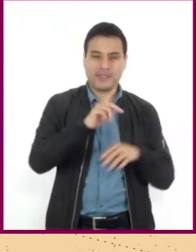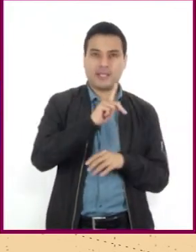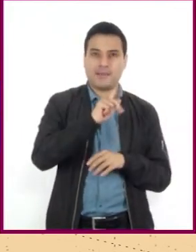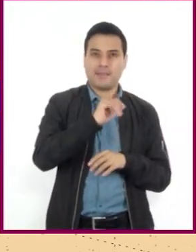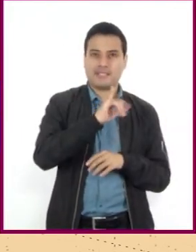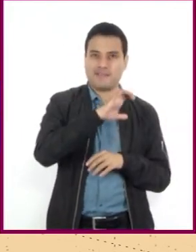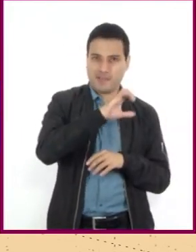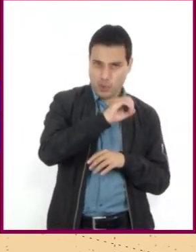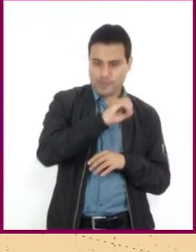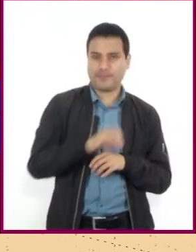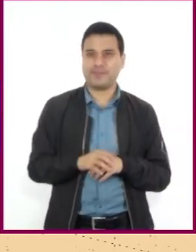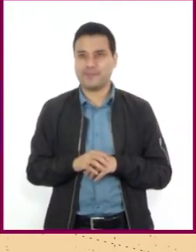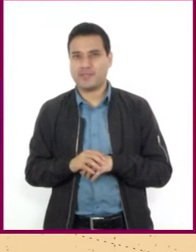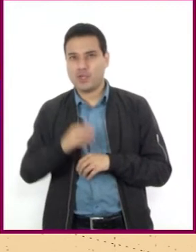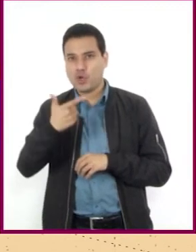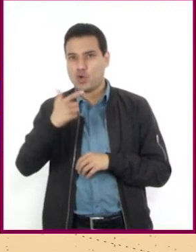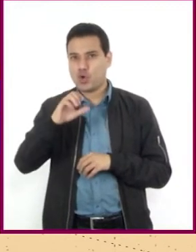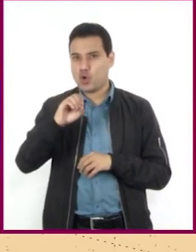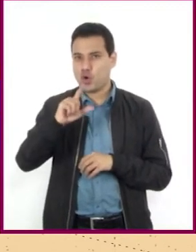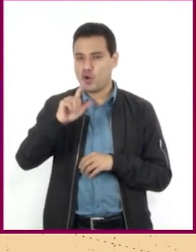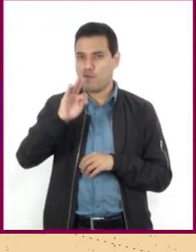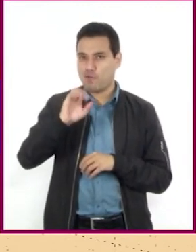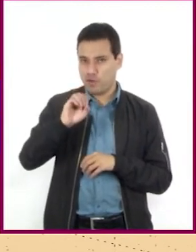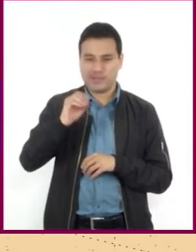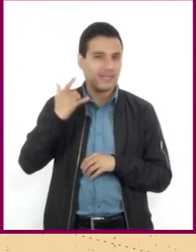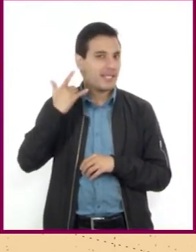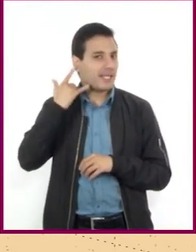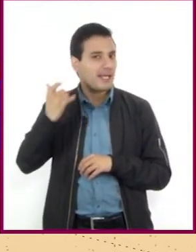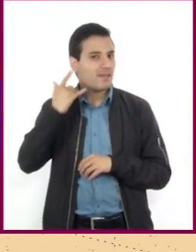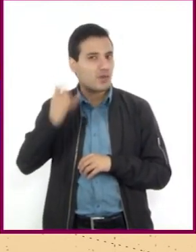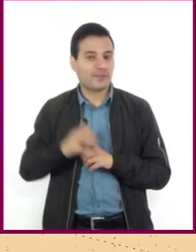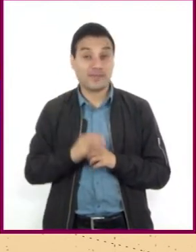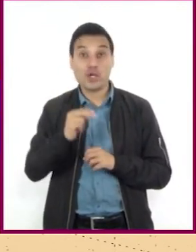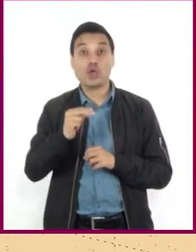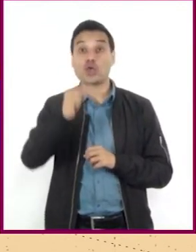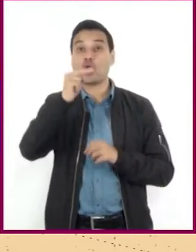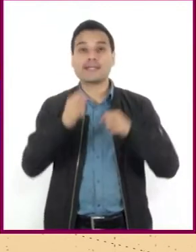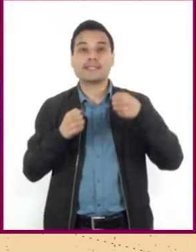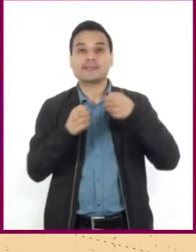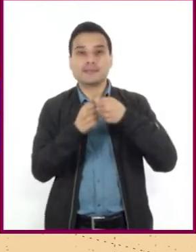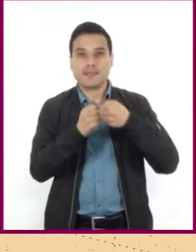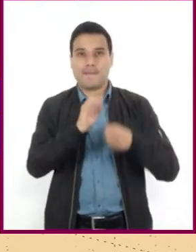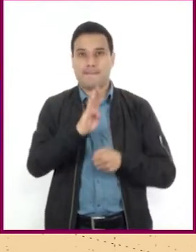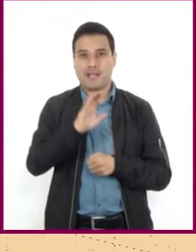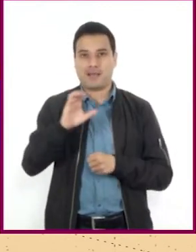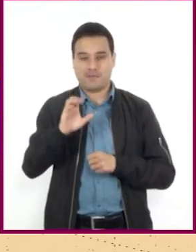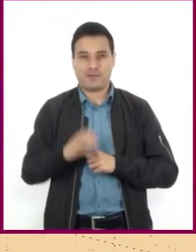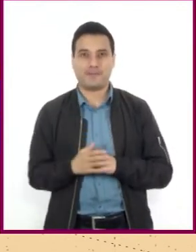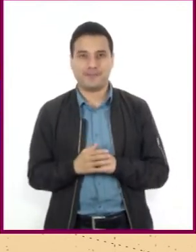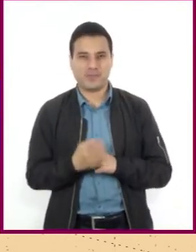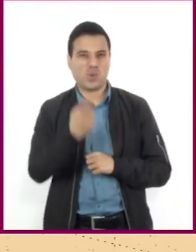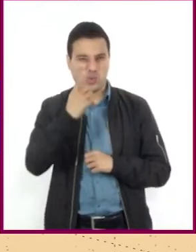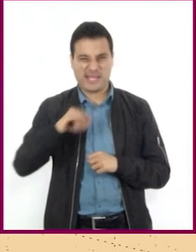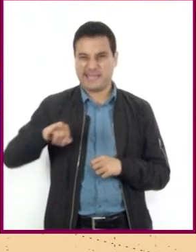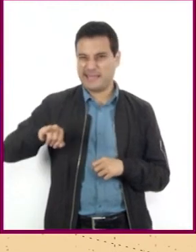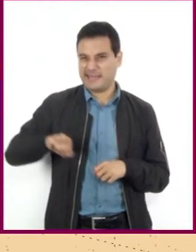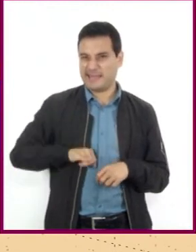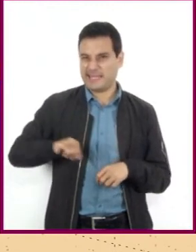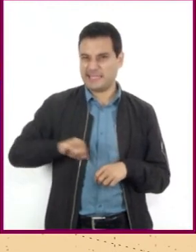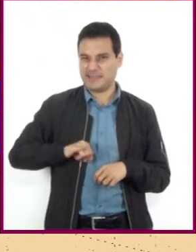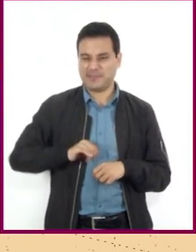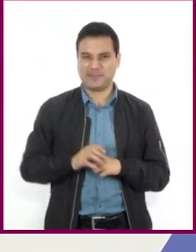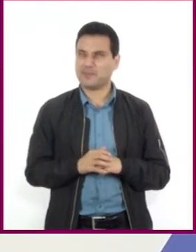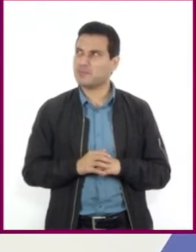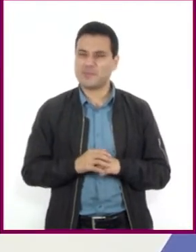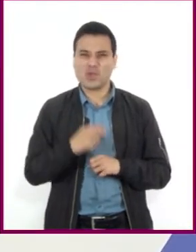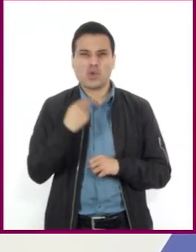California, compartiendo frontera al norte con la entidad de Baja California. Un dato curioso sobre el nombre de Baja